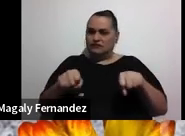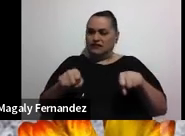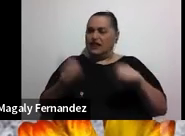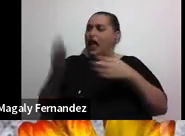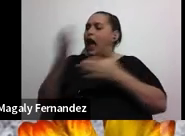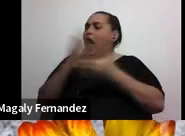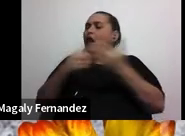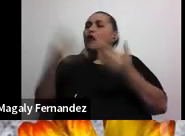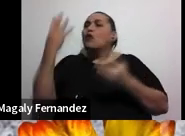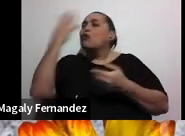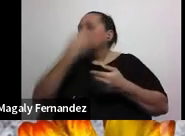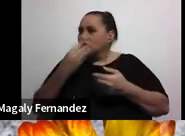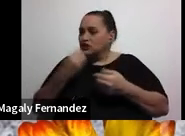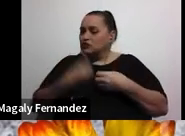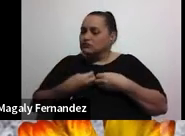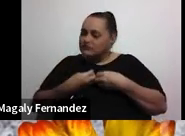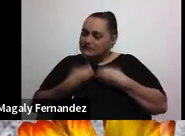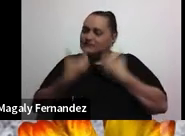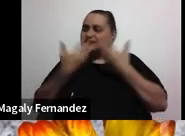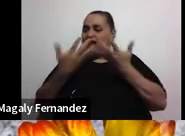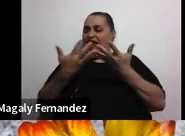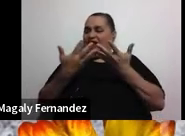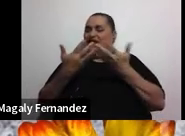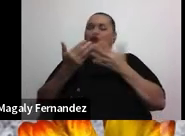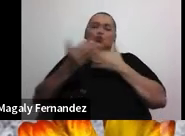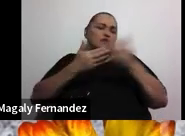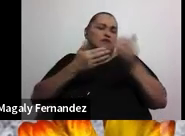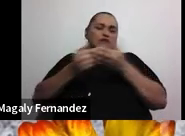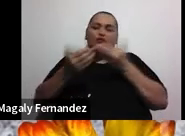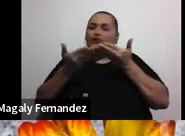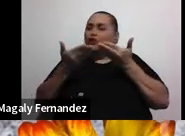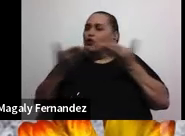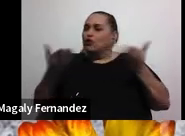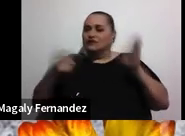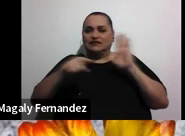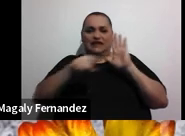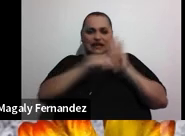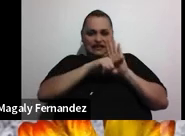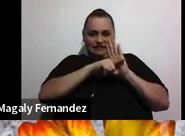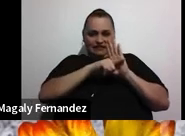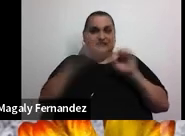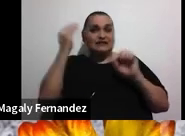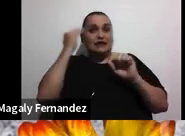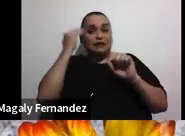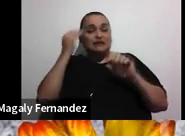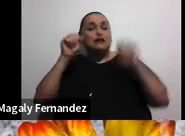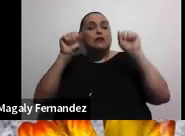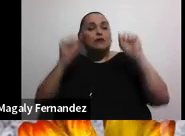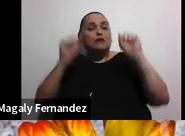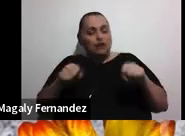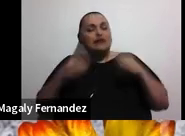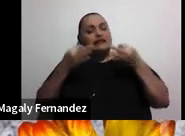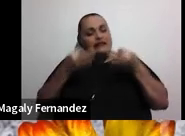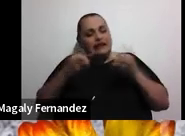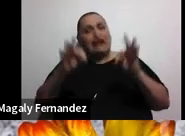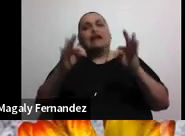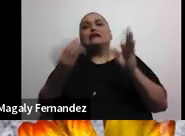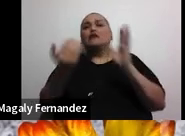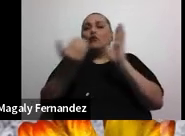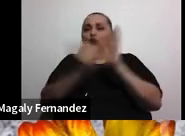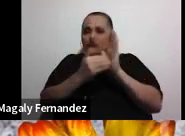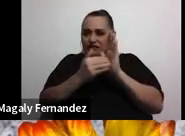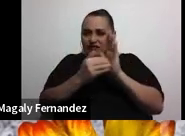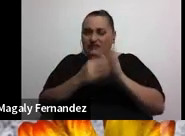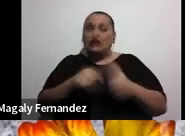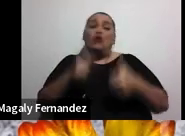bonito que salga a pesar de todo en contra y es la capacidad de volver a intentarlo el hábito no se hace a la primera no se hace a la